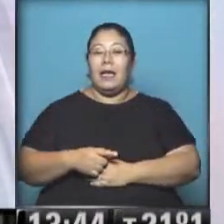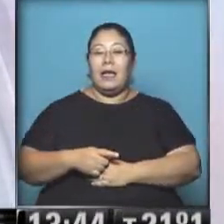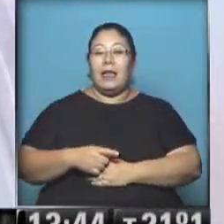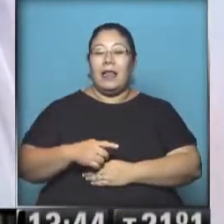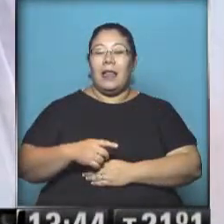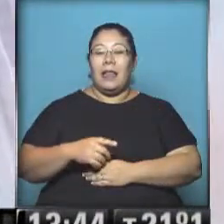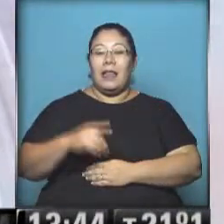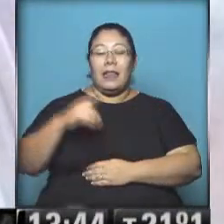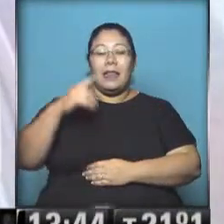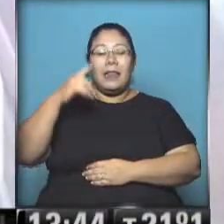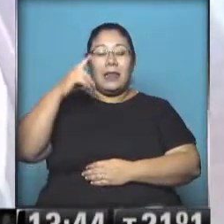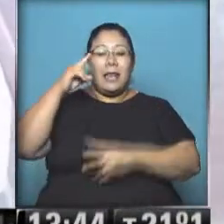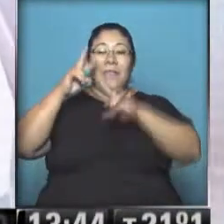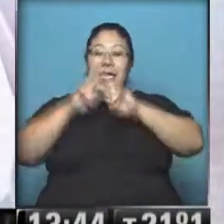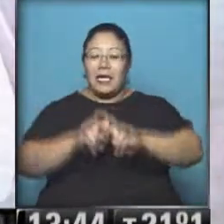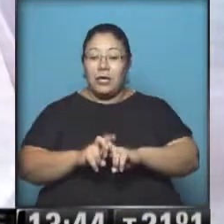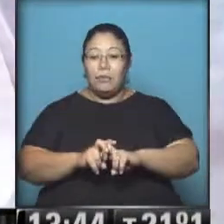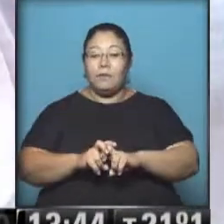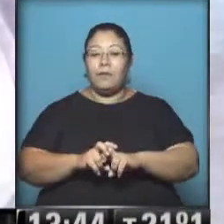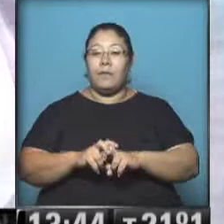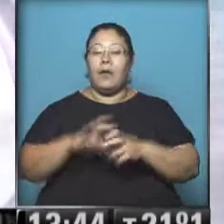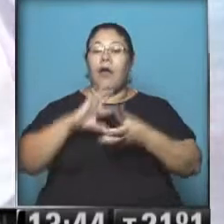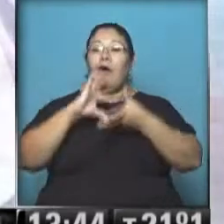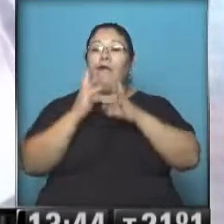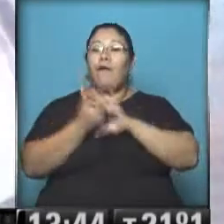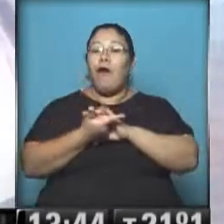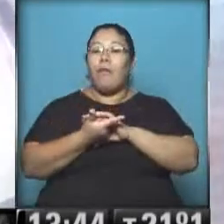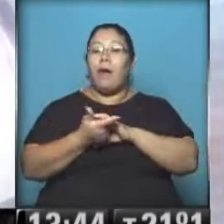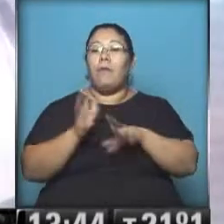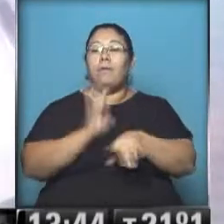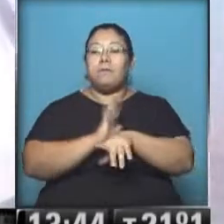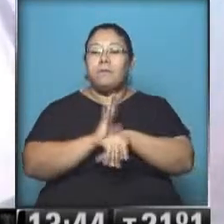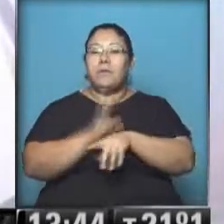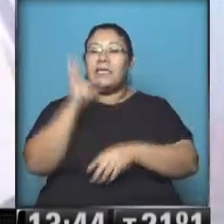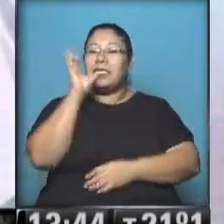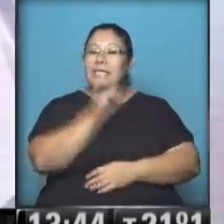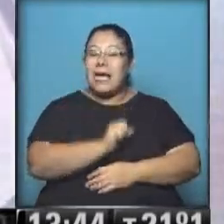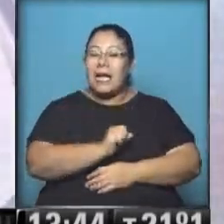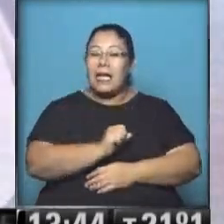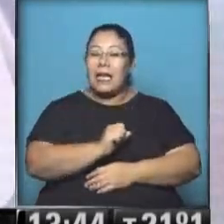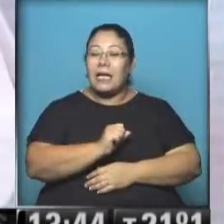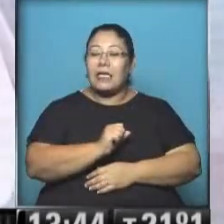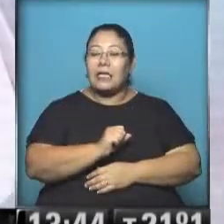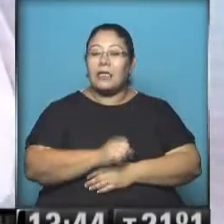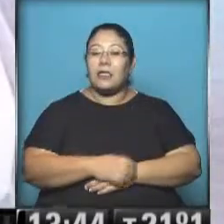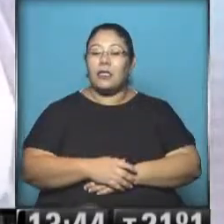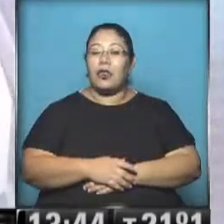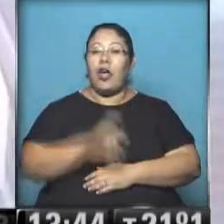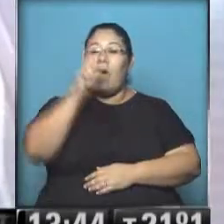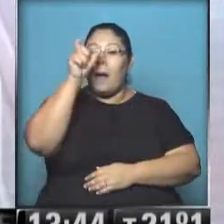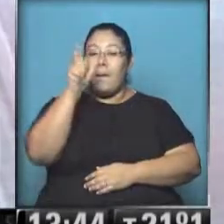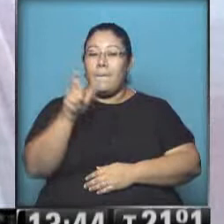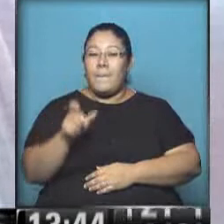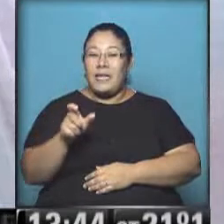levantara esa obligación del secreto de por vida que tienen los agentes de la Secretaría de